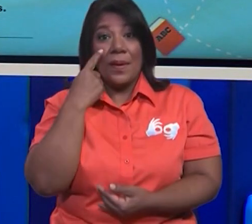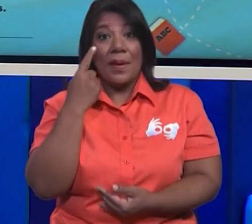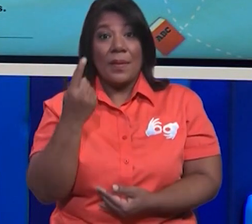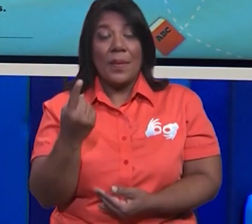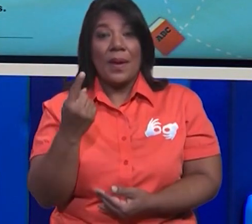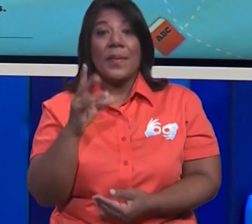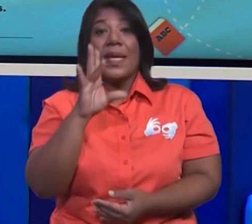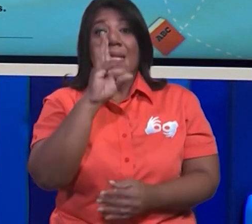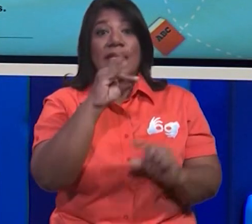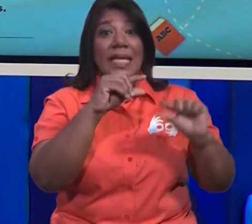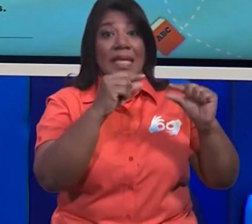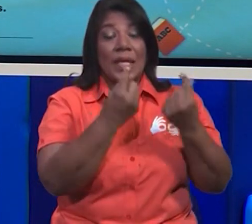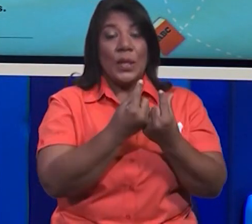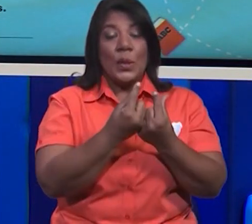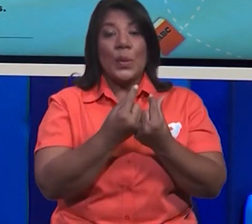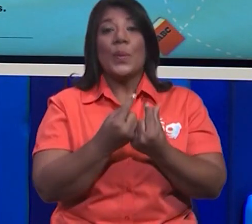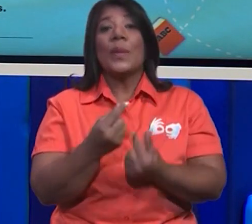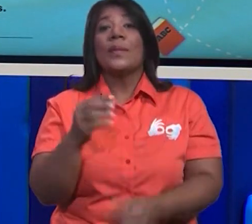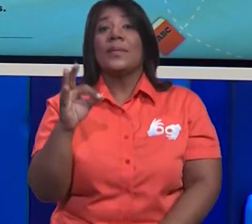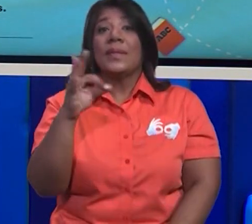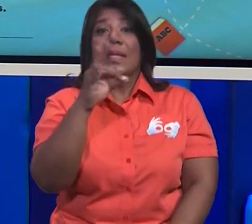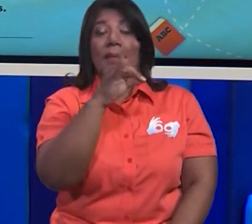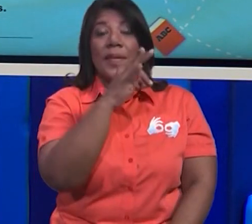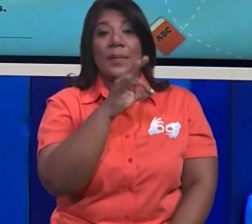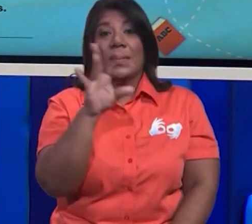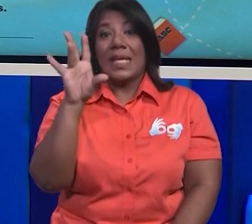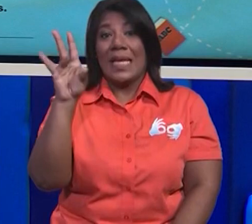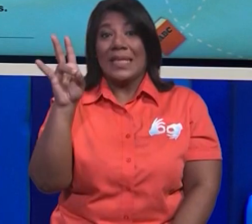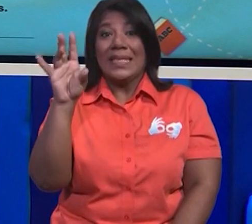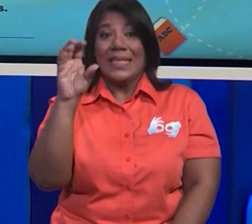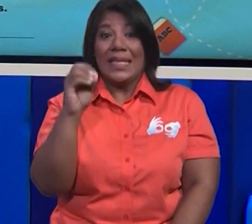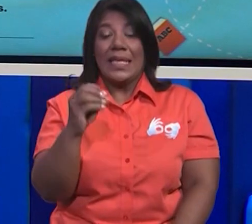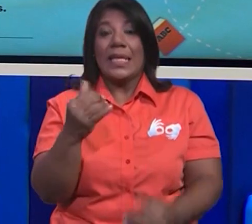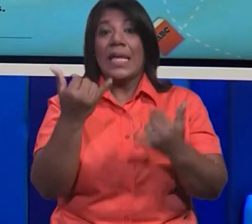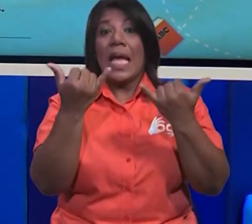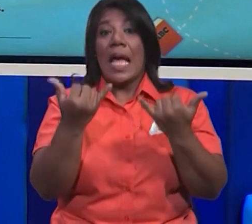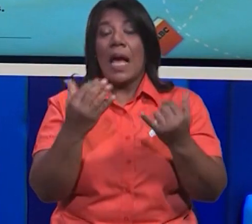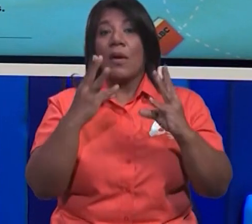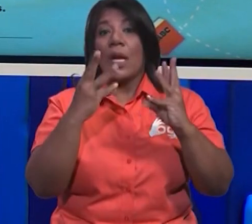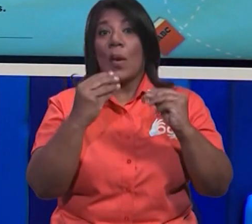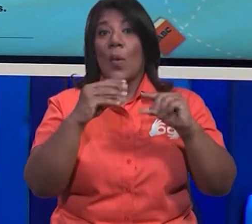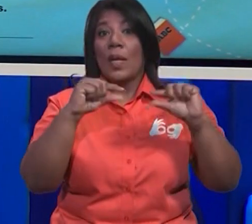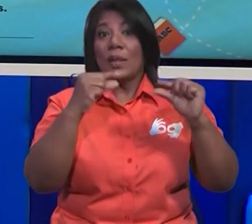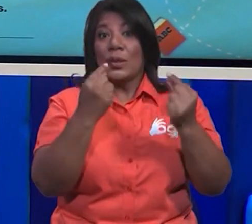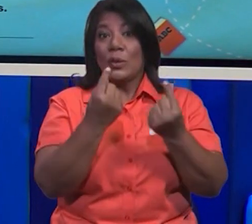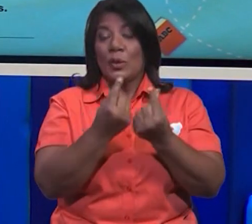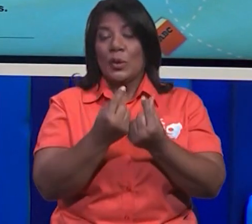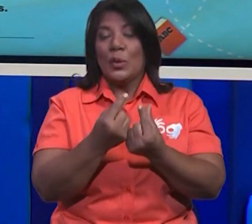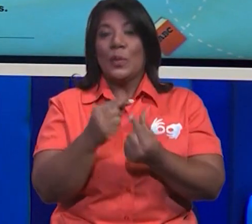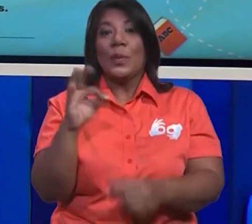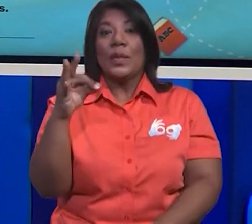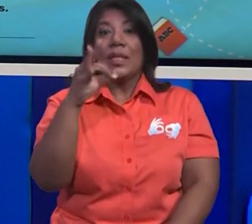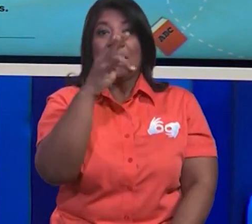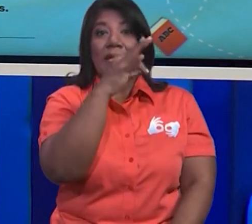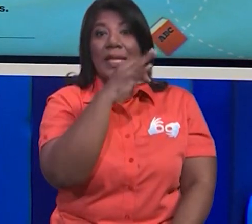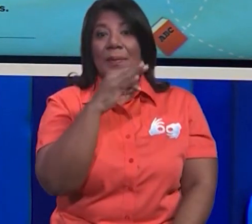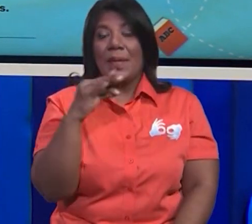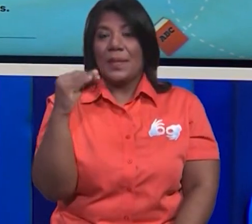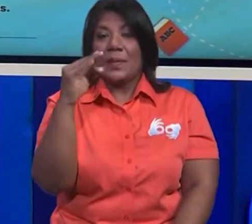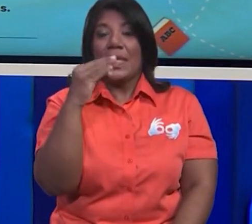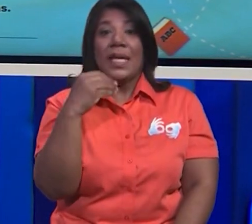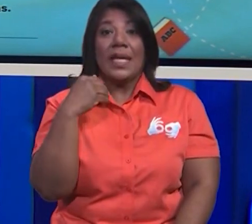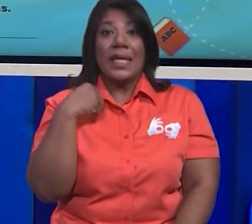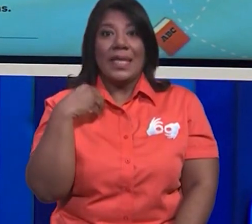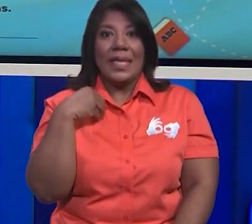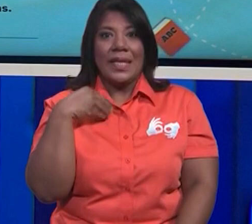Teníamos 7 grupos de mariposas. Teníamos 70. Ahora vamos a ver cuántos grupos de mariposas hay y cuántas tenemos en